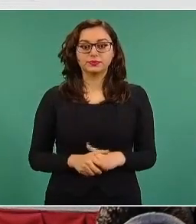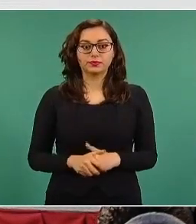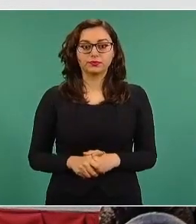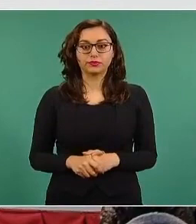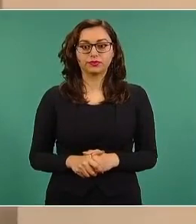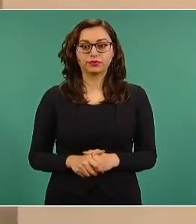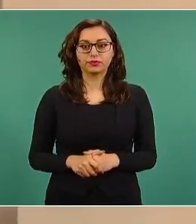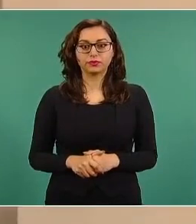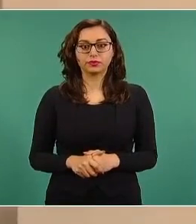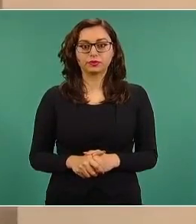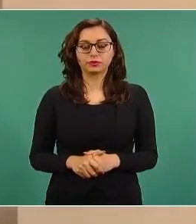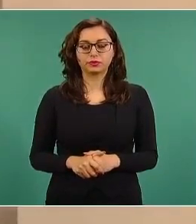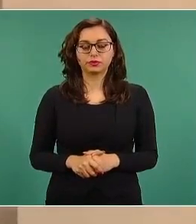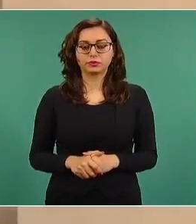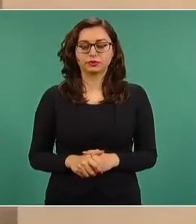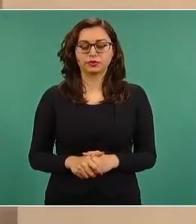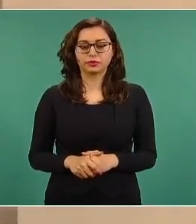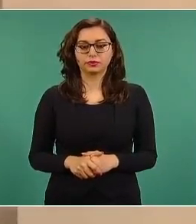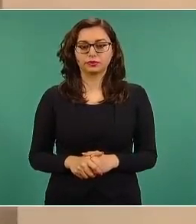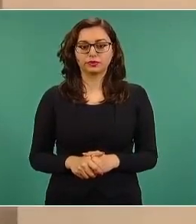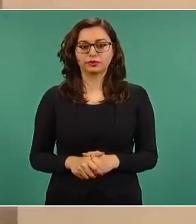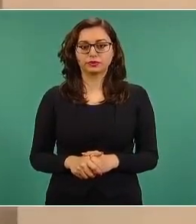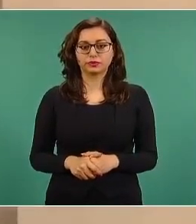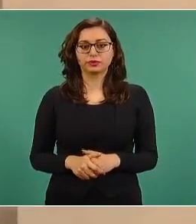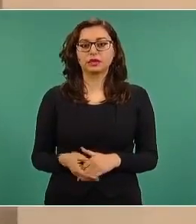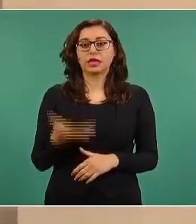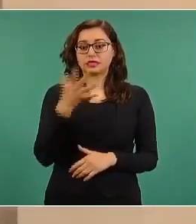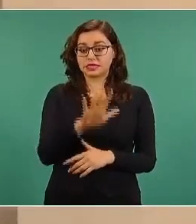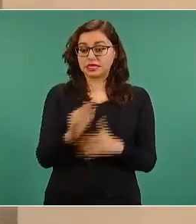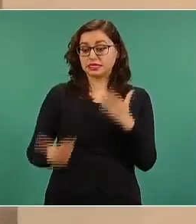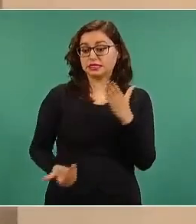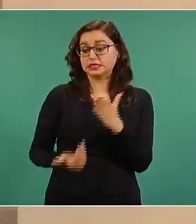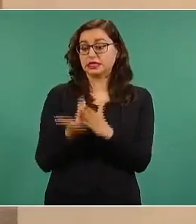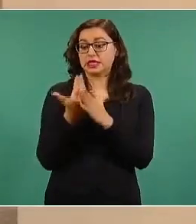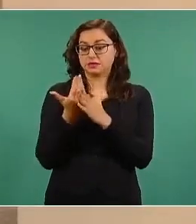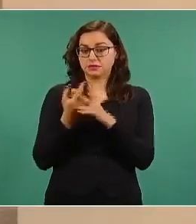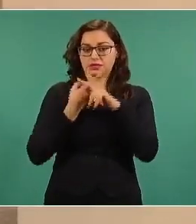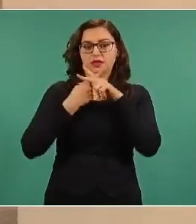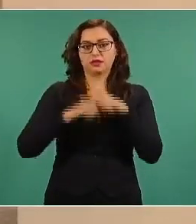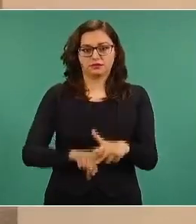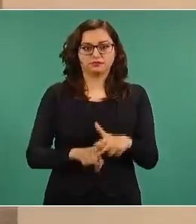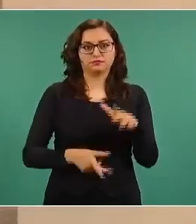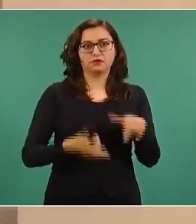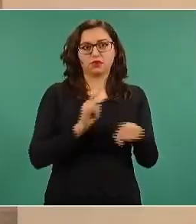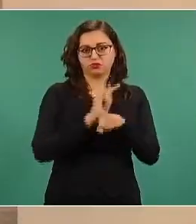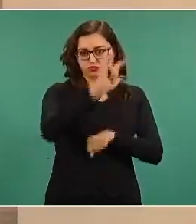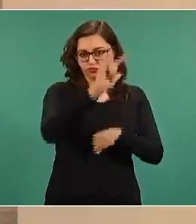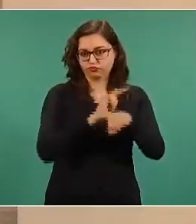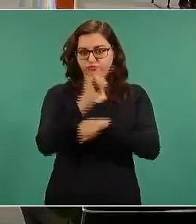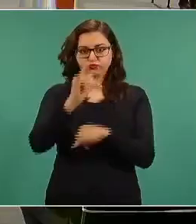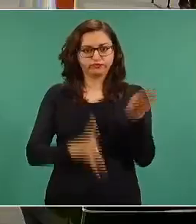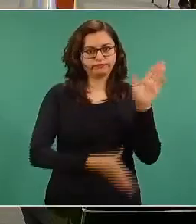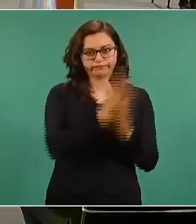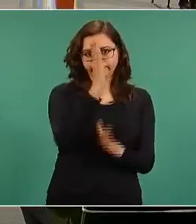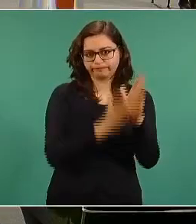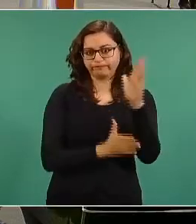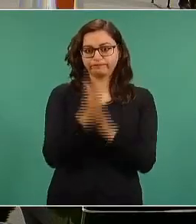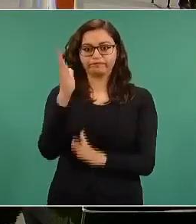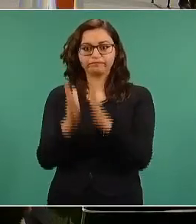distribución aérea la iniciamos a las 10 de la mañana hacia esos estados. De ahí se trasladarán